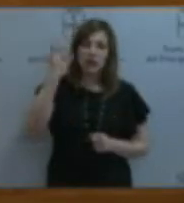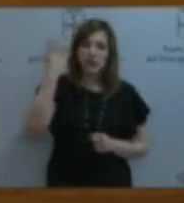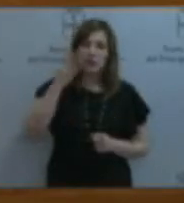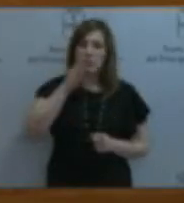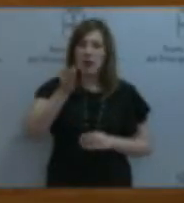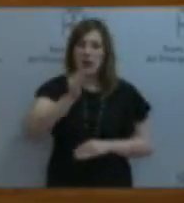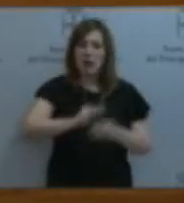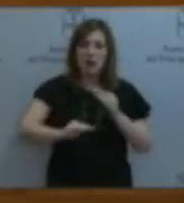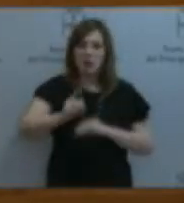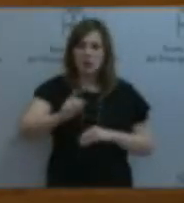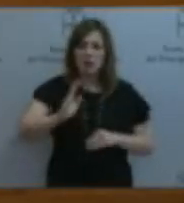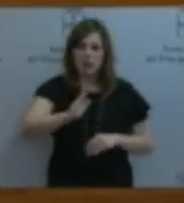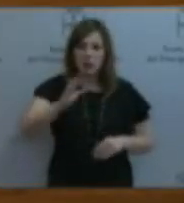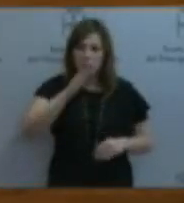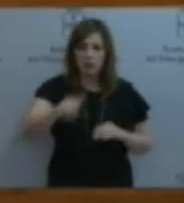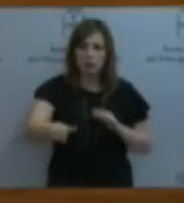afectadas por el fraude.